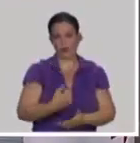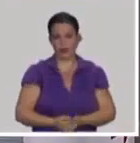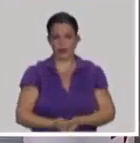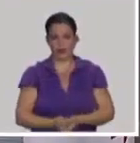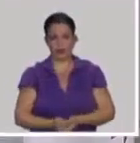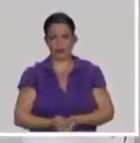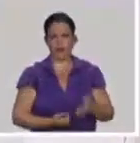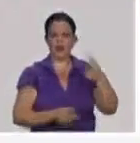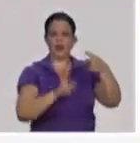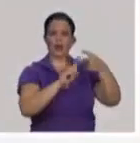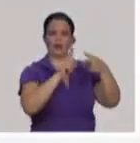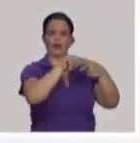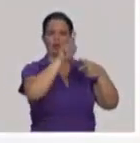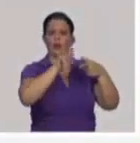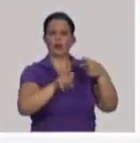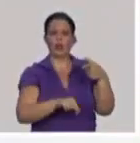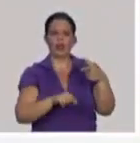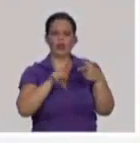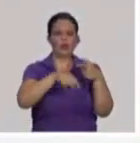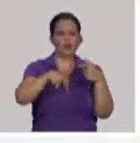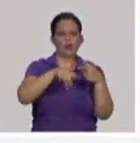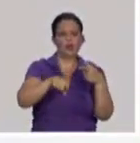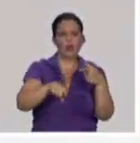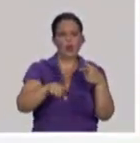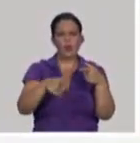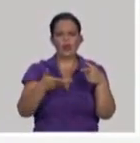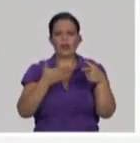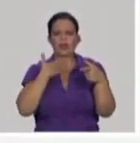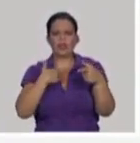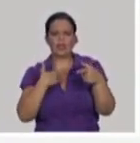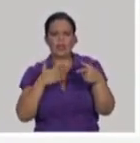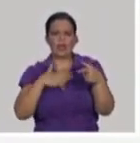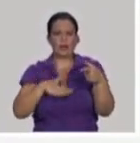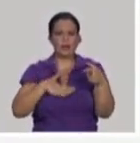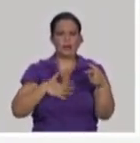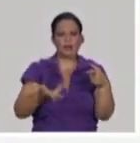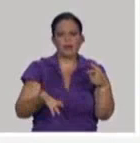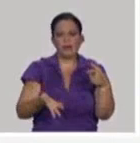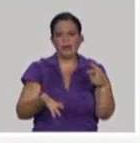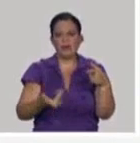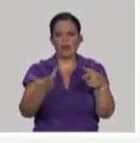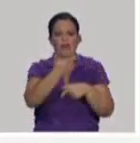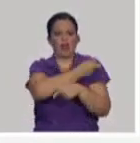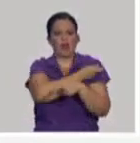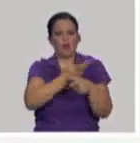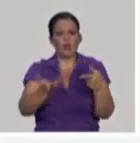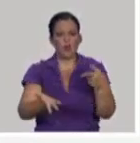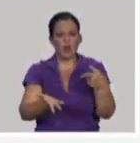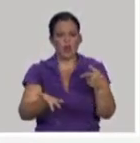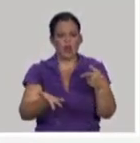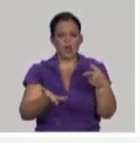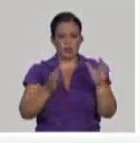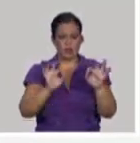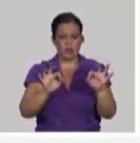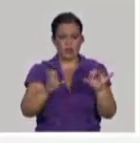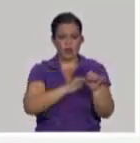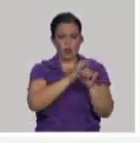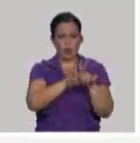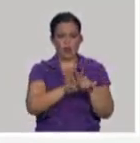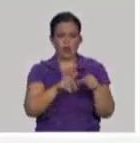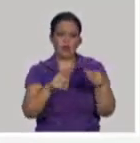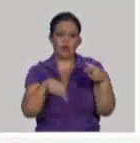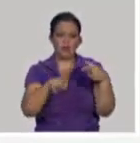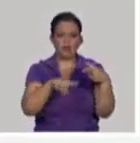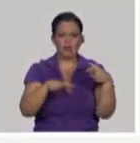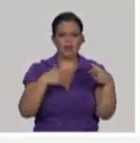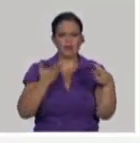¿Qué se esperaría de un candidato a vacunar cubano y qué es una exigencia hoy de un candidato contra la COVID, no cubano, de un candidato contra la COVID